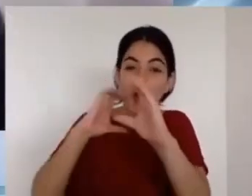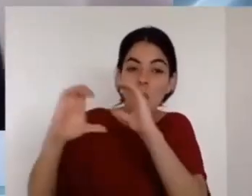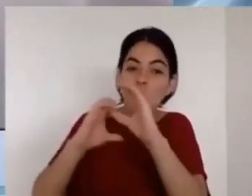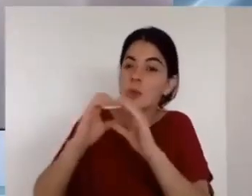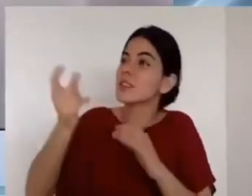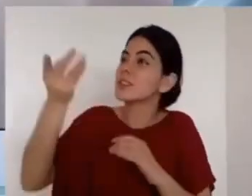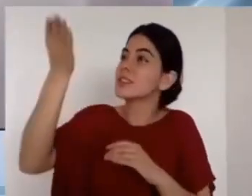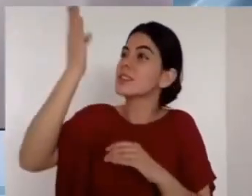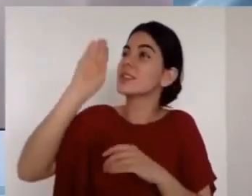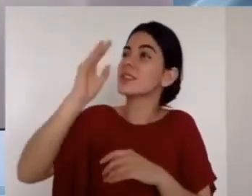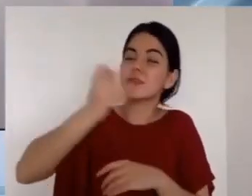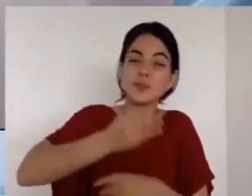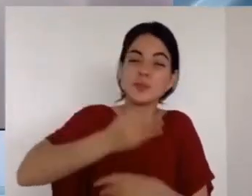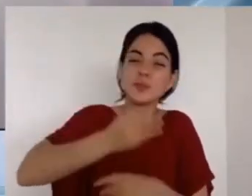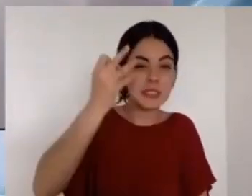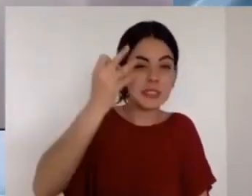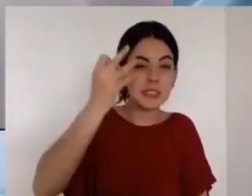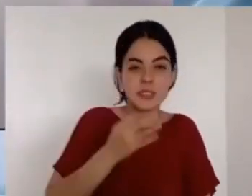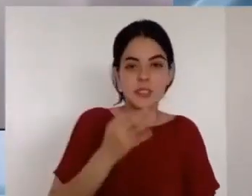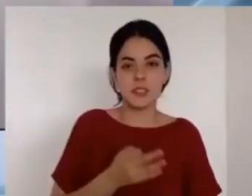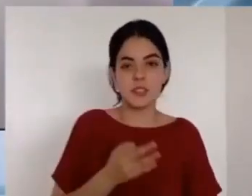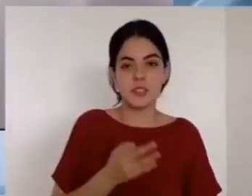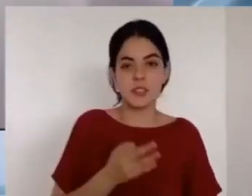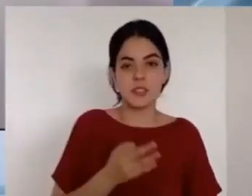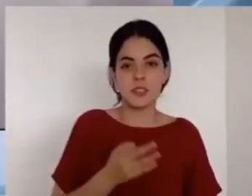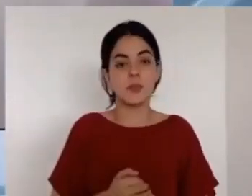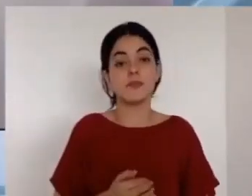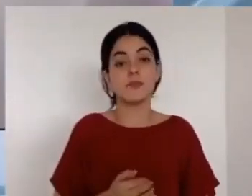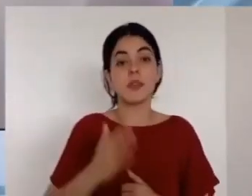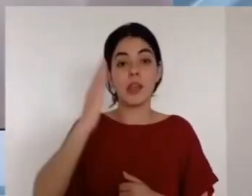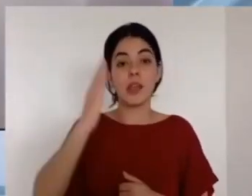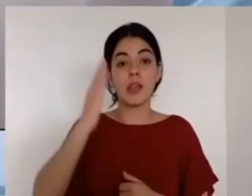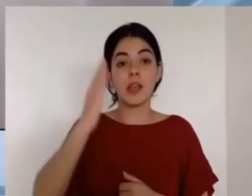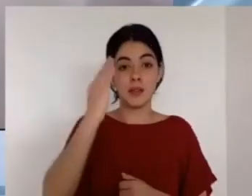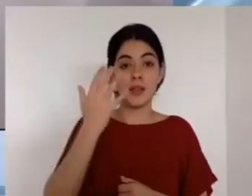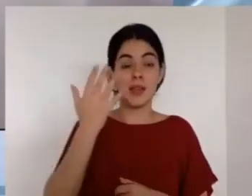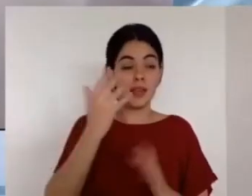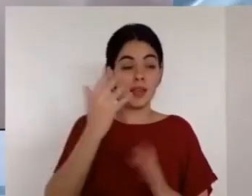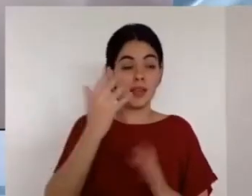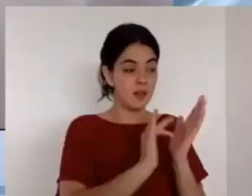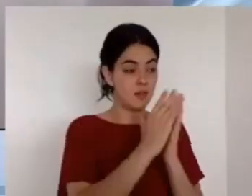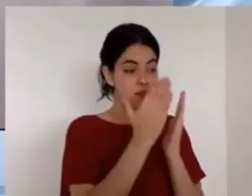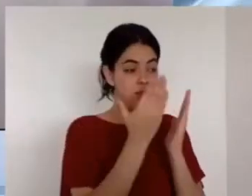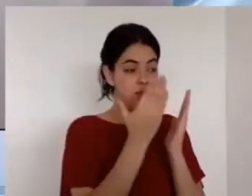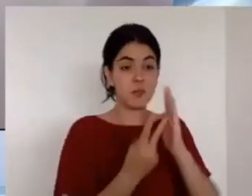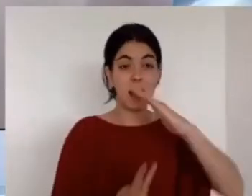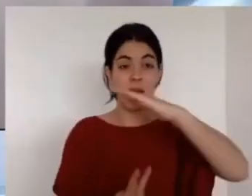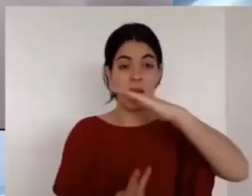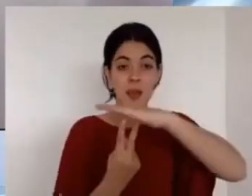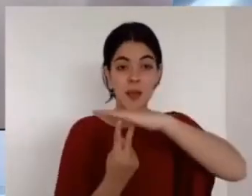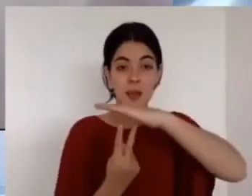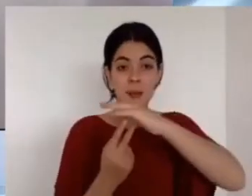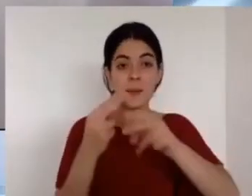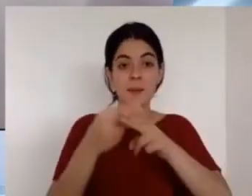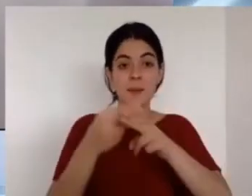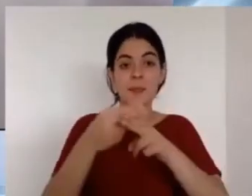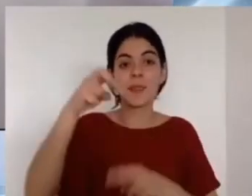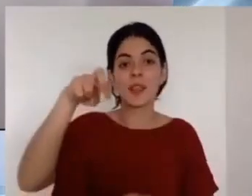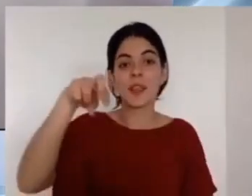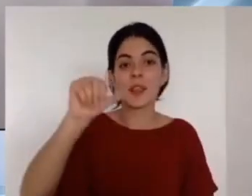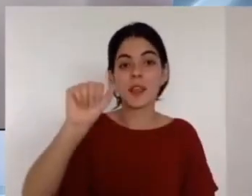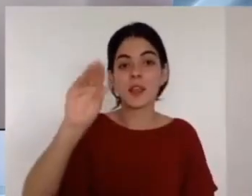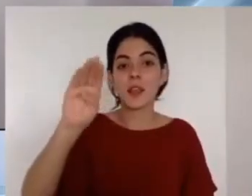tantas circunstancias adversas cierto naufragios ayunos desvelos